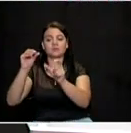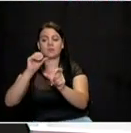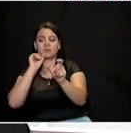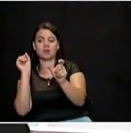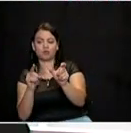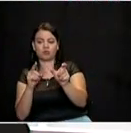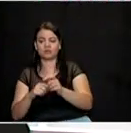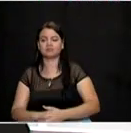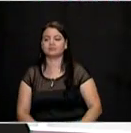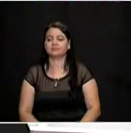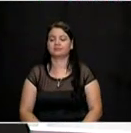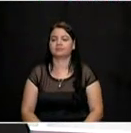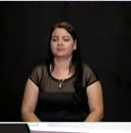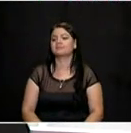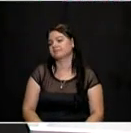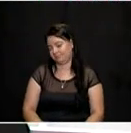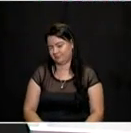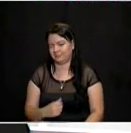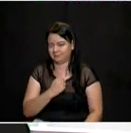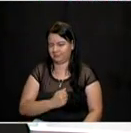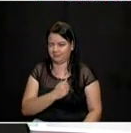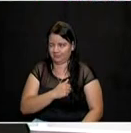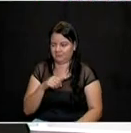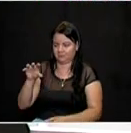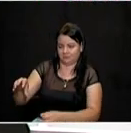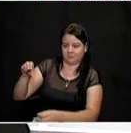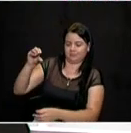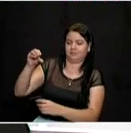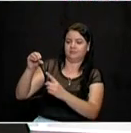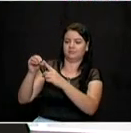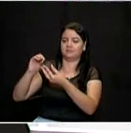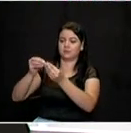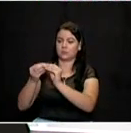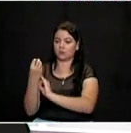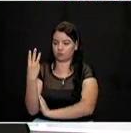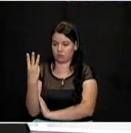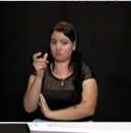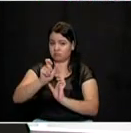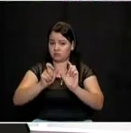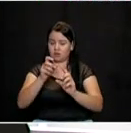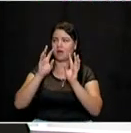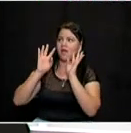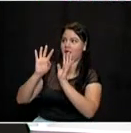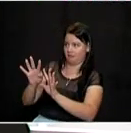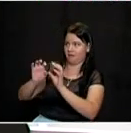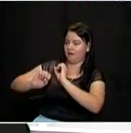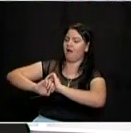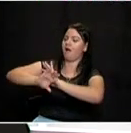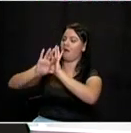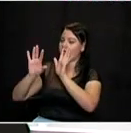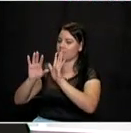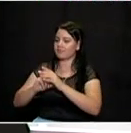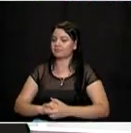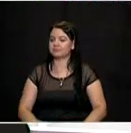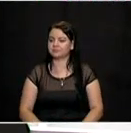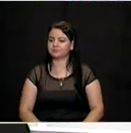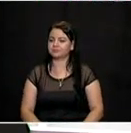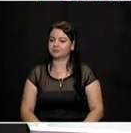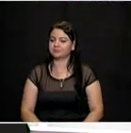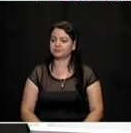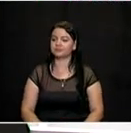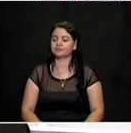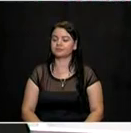saquémosla para que los televidentes la puedan ver en sus hogares y haya completa claridad. La pregunta entonces es